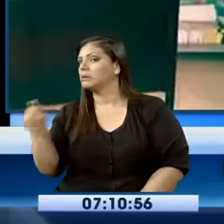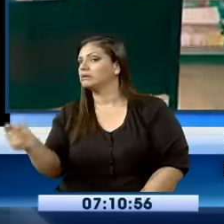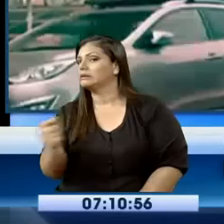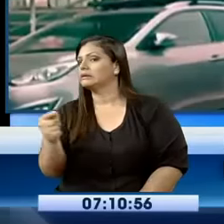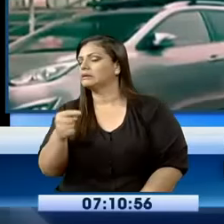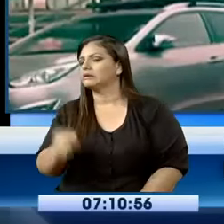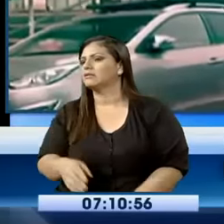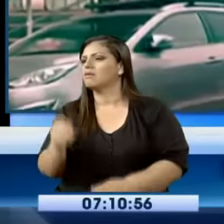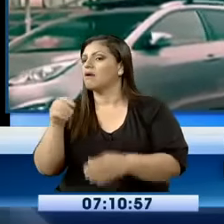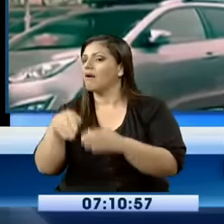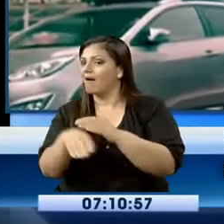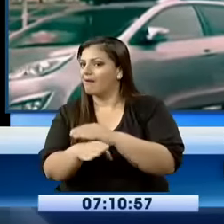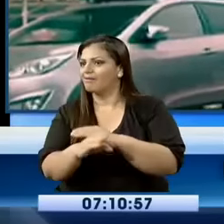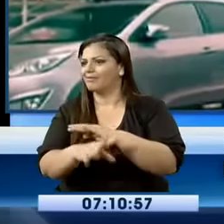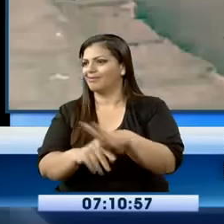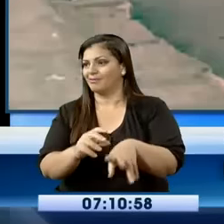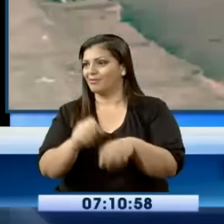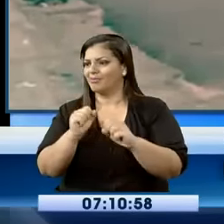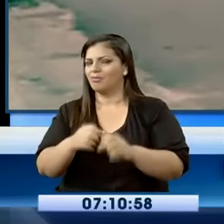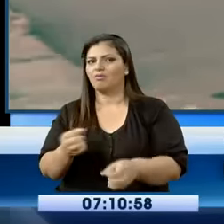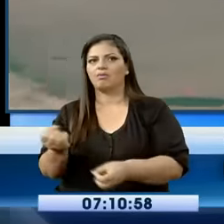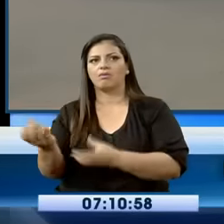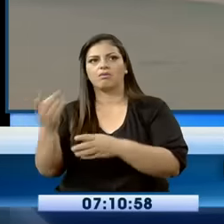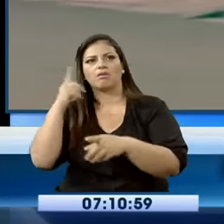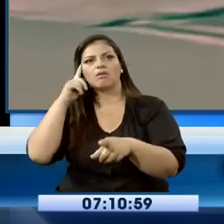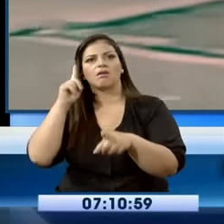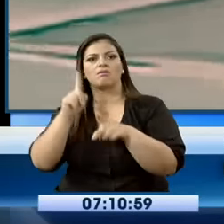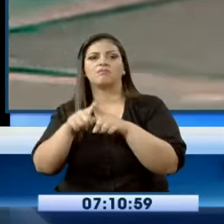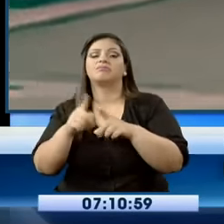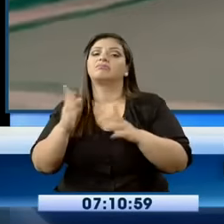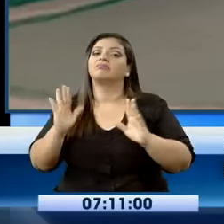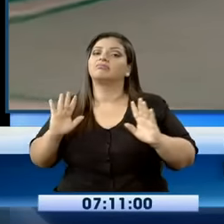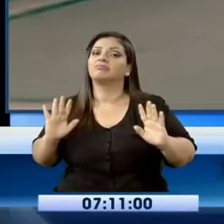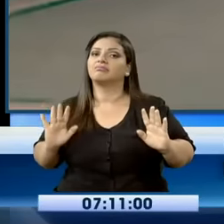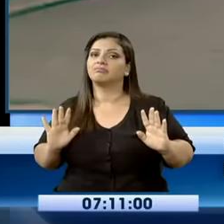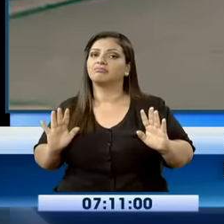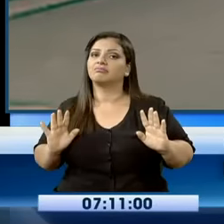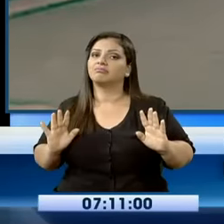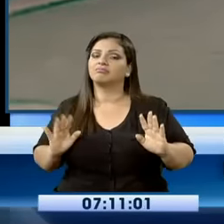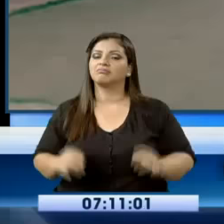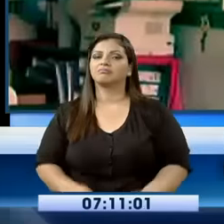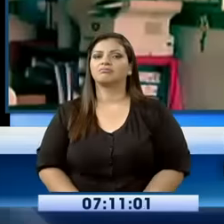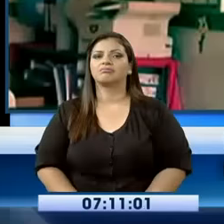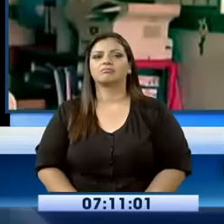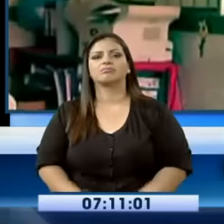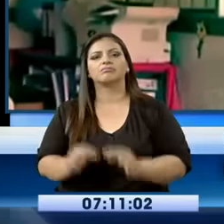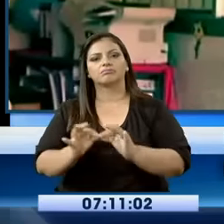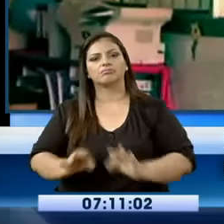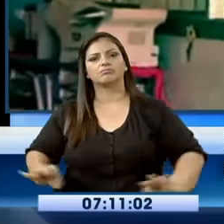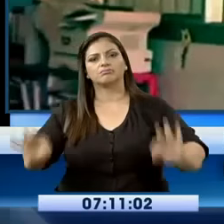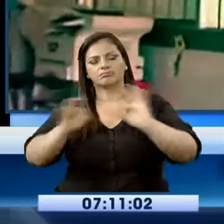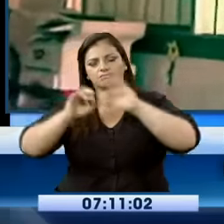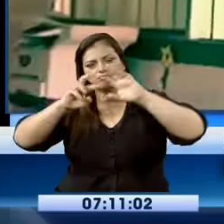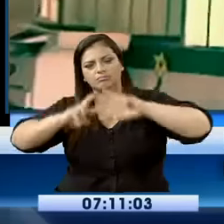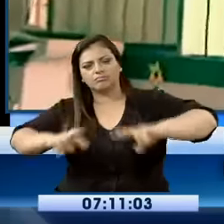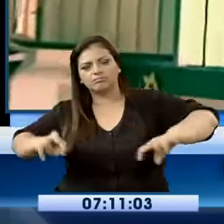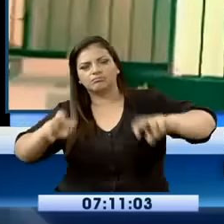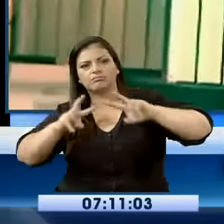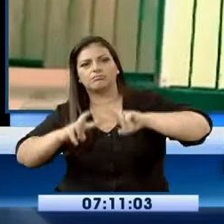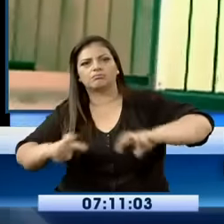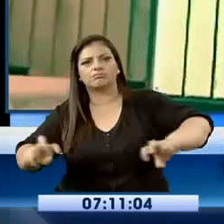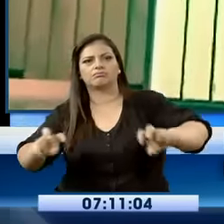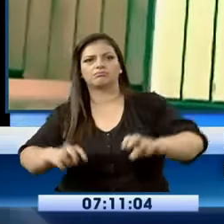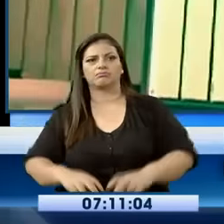resolver la situación y de ser posible recuperar, sobre todo, los implementos que son muy necesarios